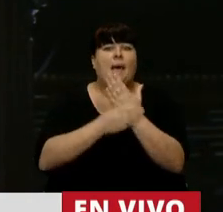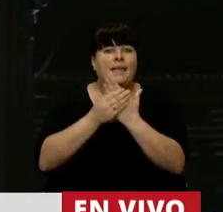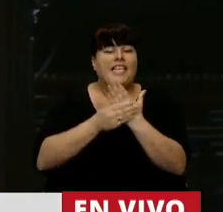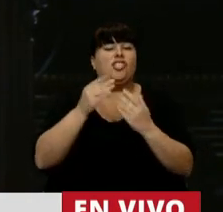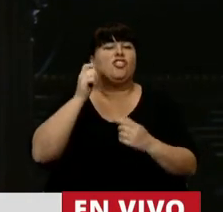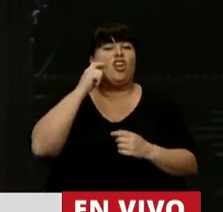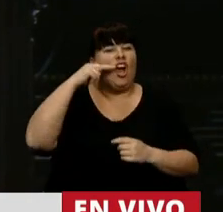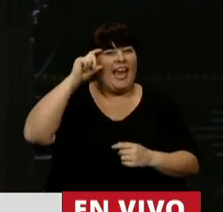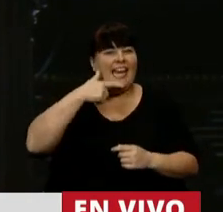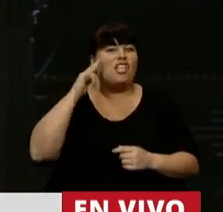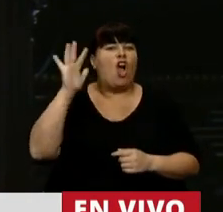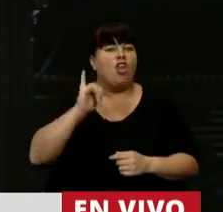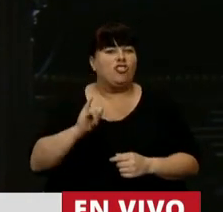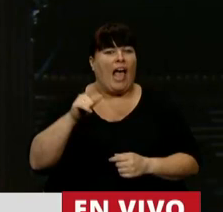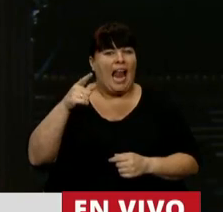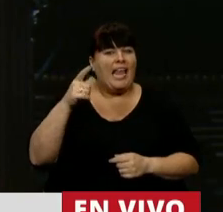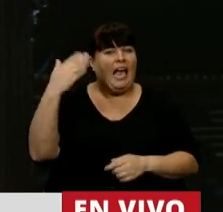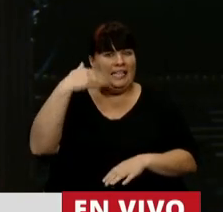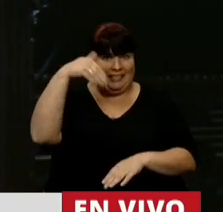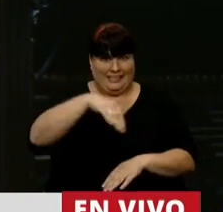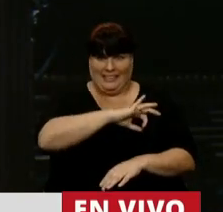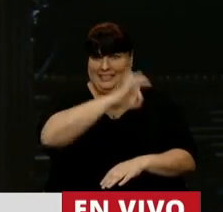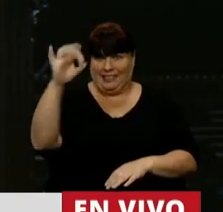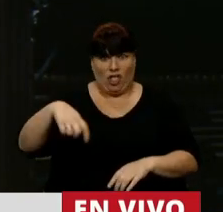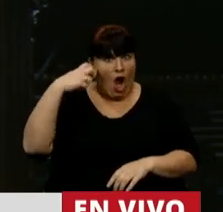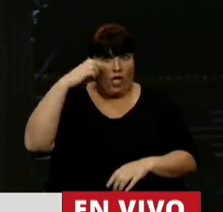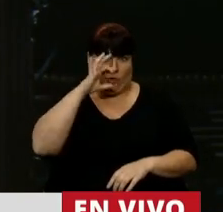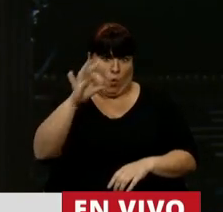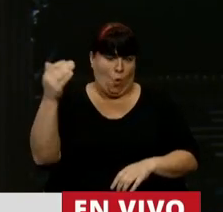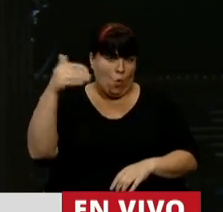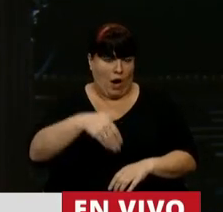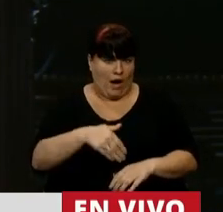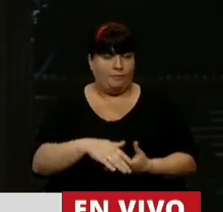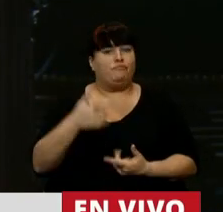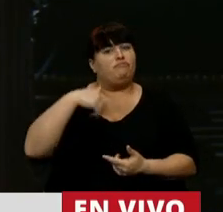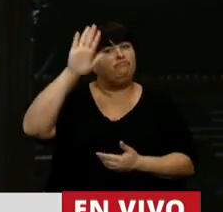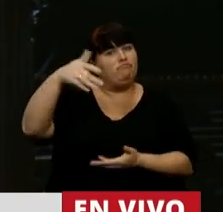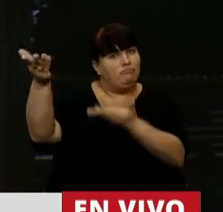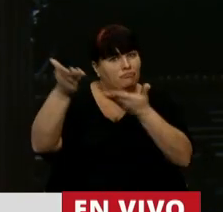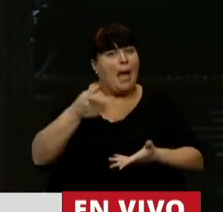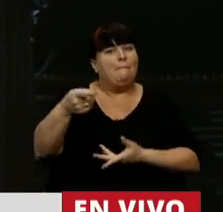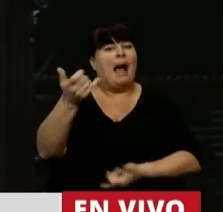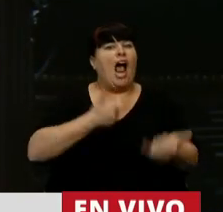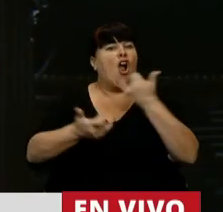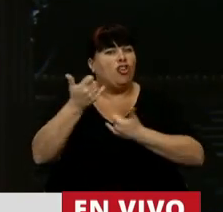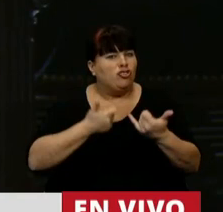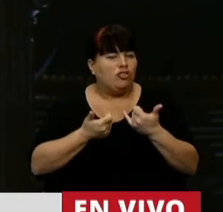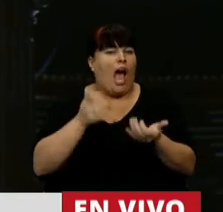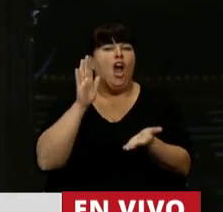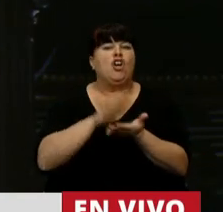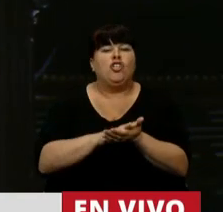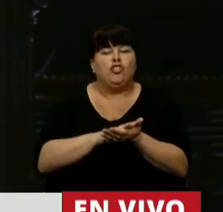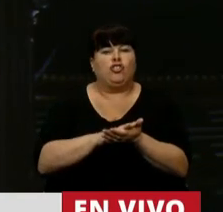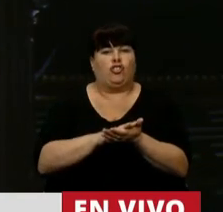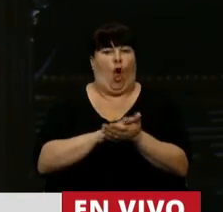Ginés González García, que no había venido a este Parlamento, cuando lo invitamos a que nos cuentes sobre